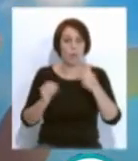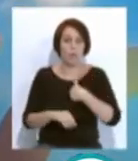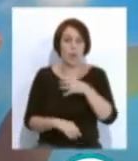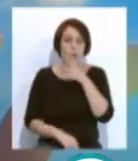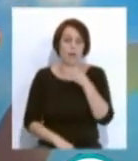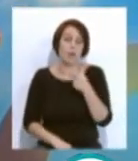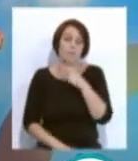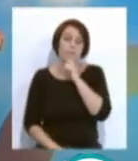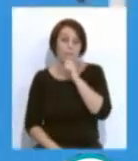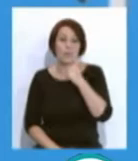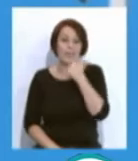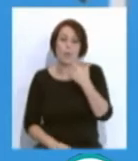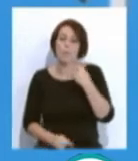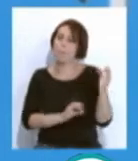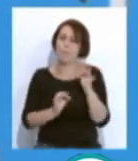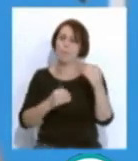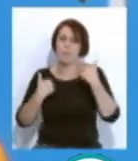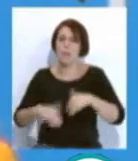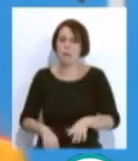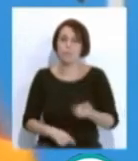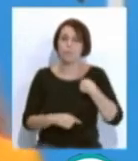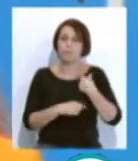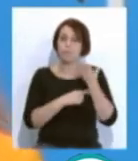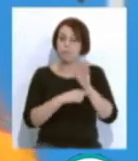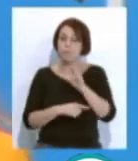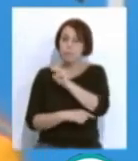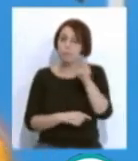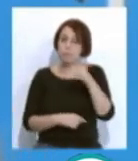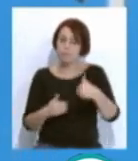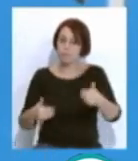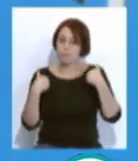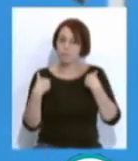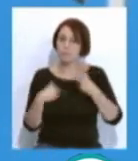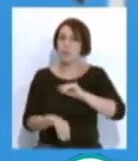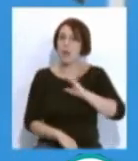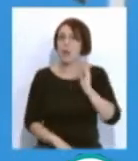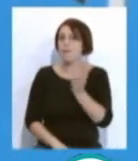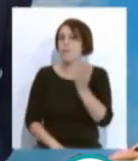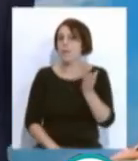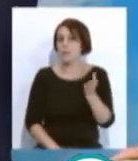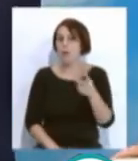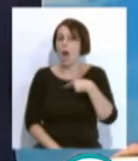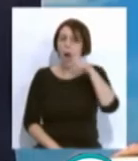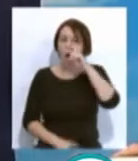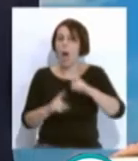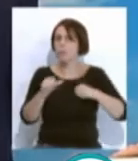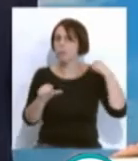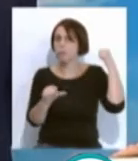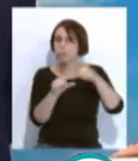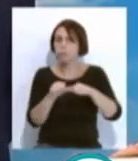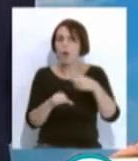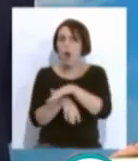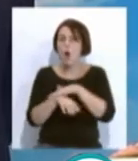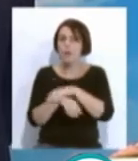parlamentario y ya se están preparando. El representante del Partido Popular responsabiliza los daños a los años del gobierno socialista